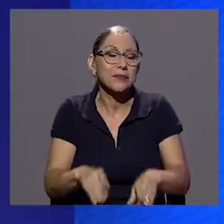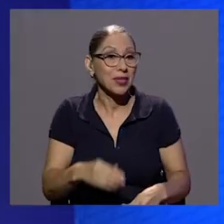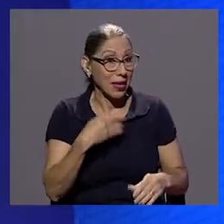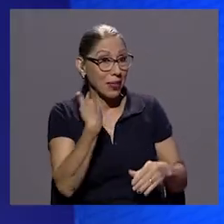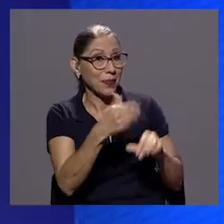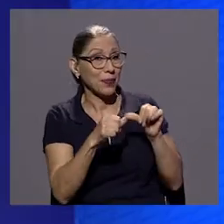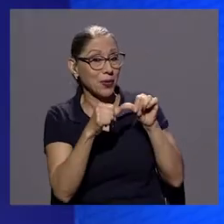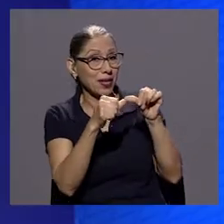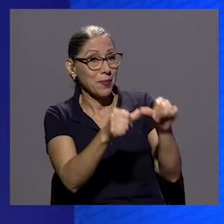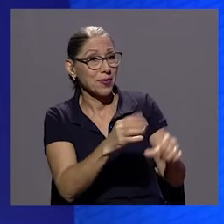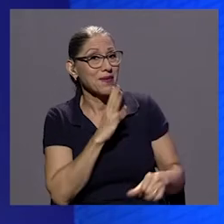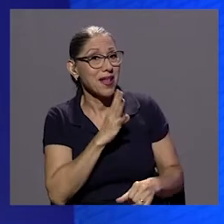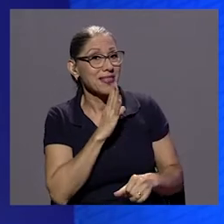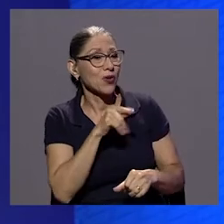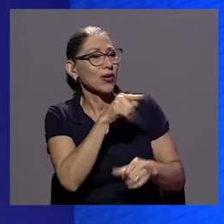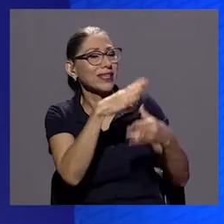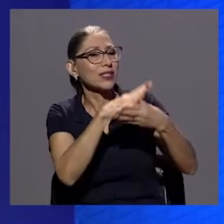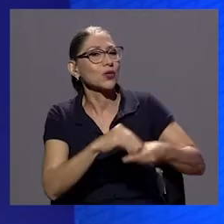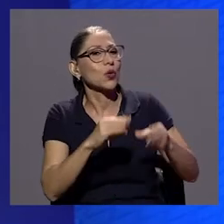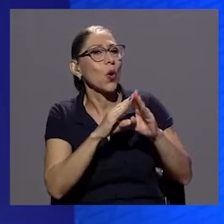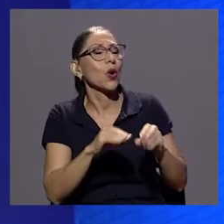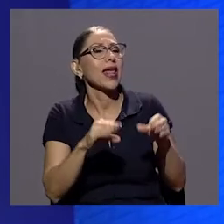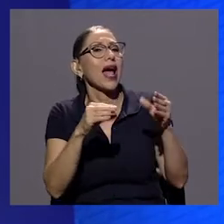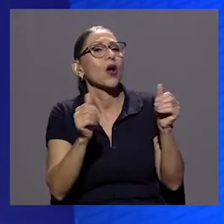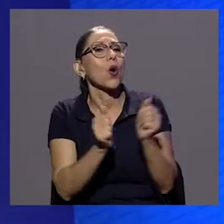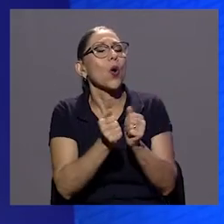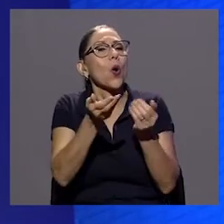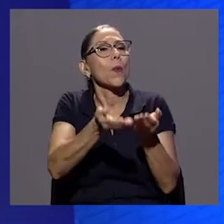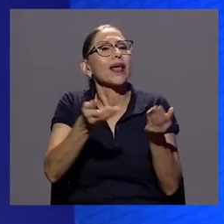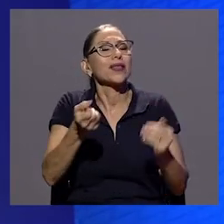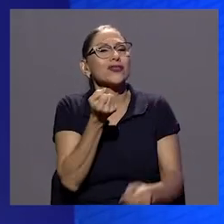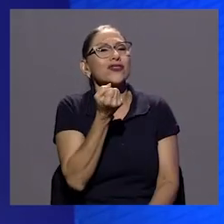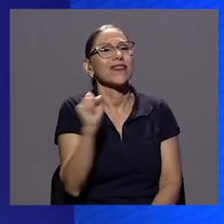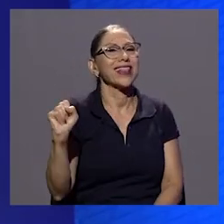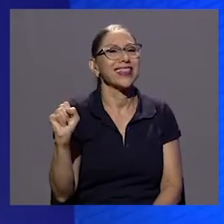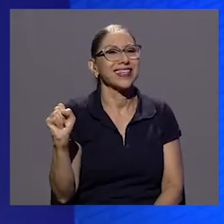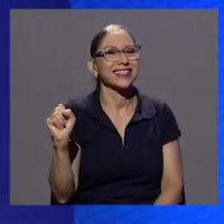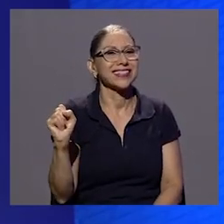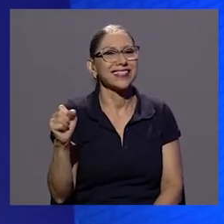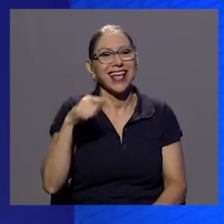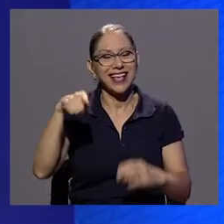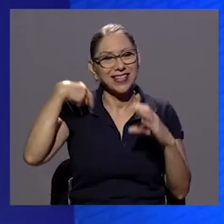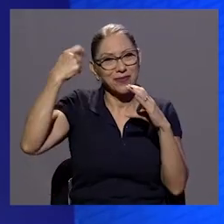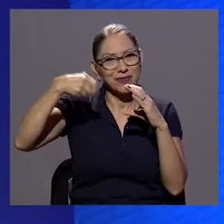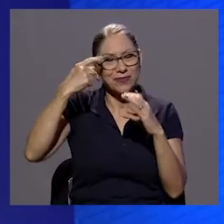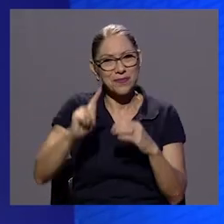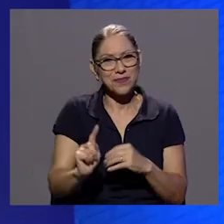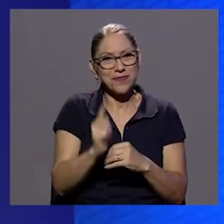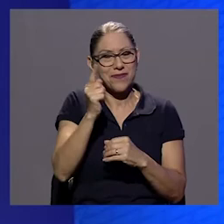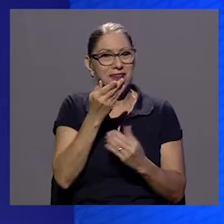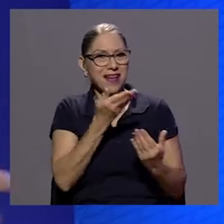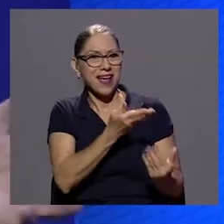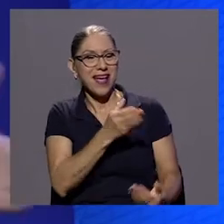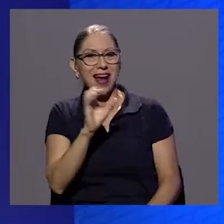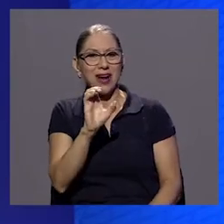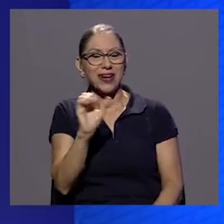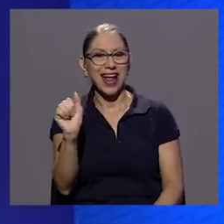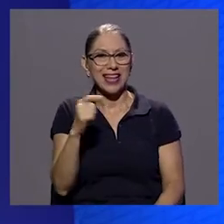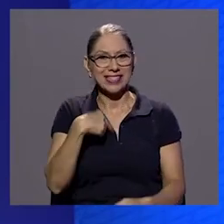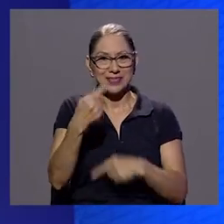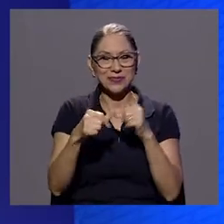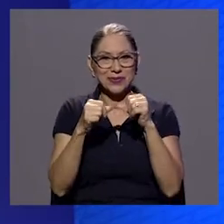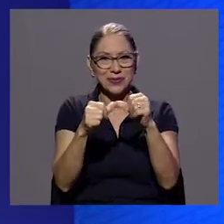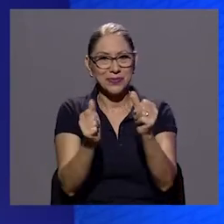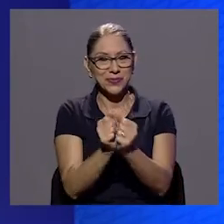de cómo contaste esa historia a través de objetos rebeldes es la ópera prima de Carolina Arias y ya